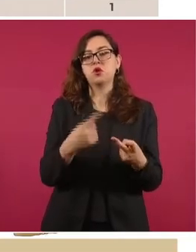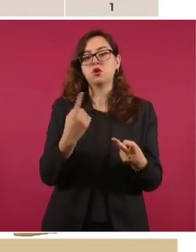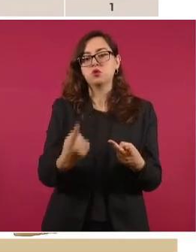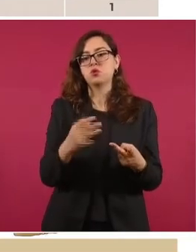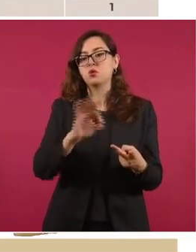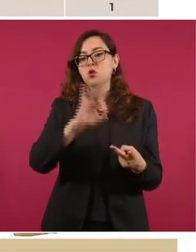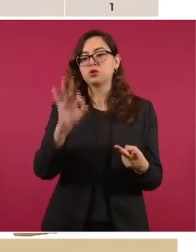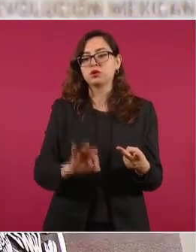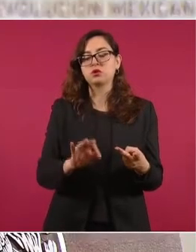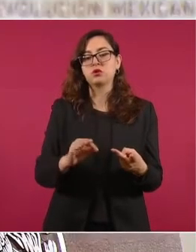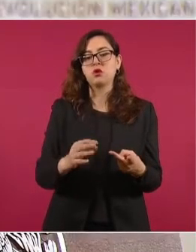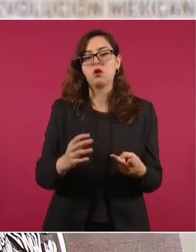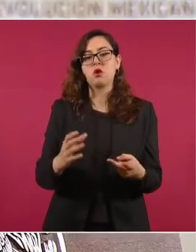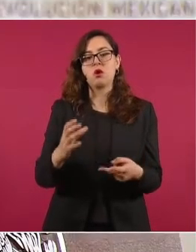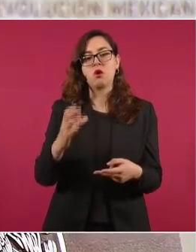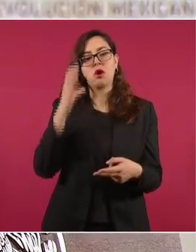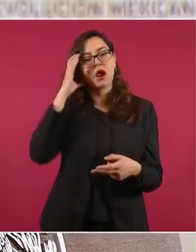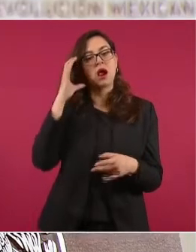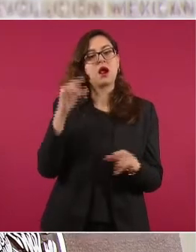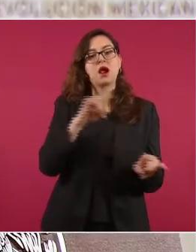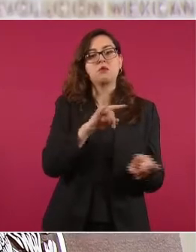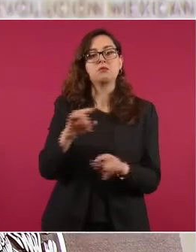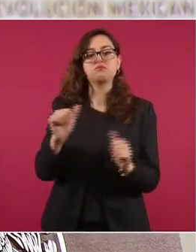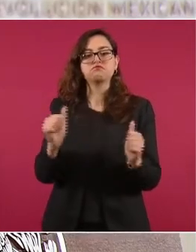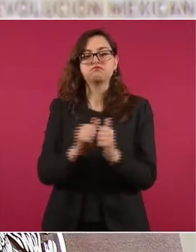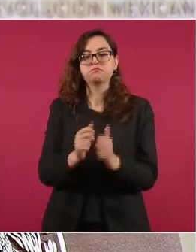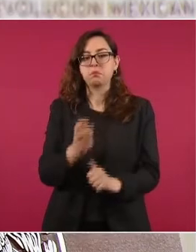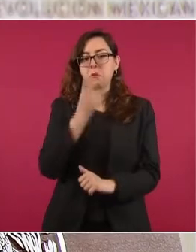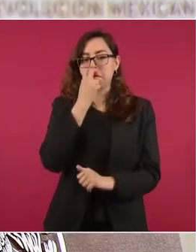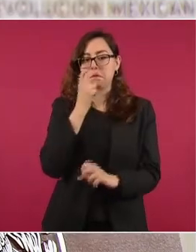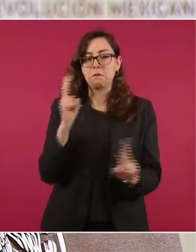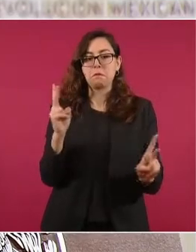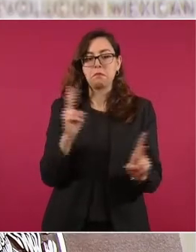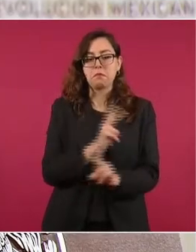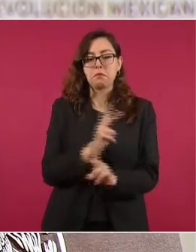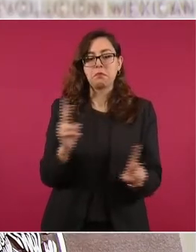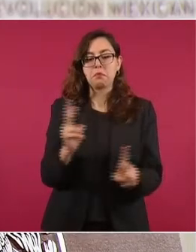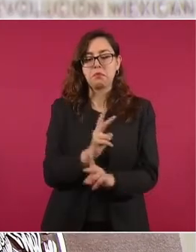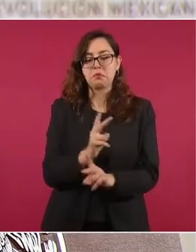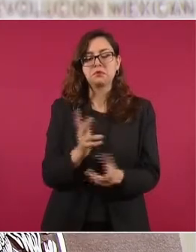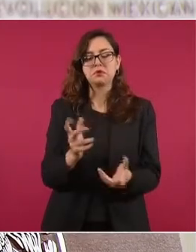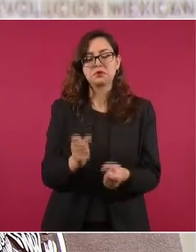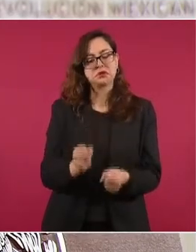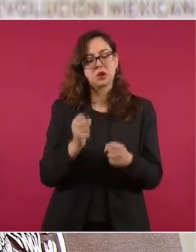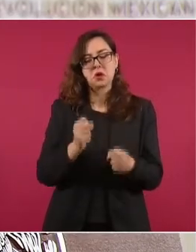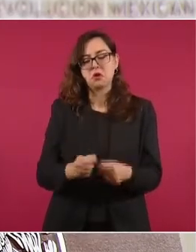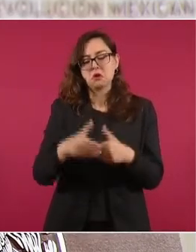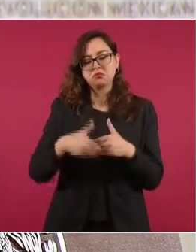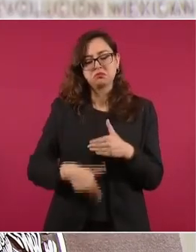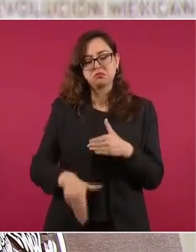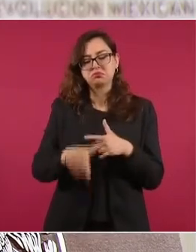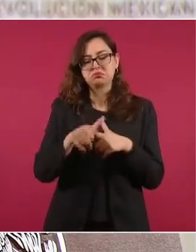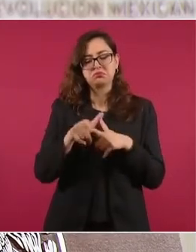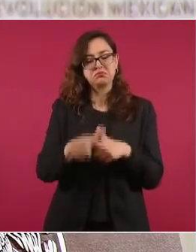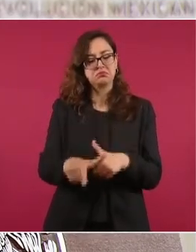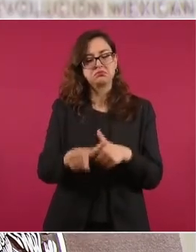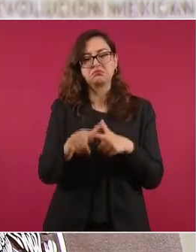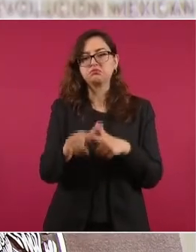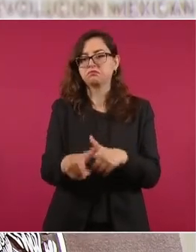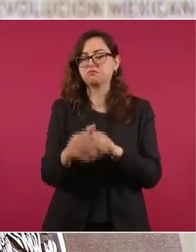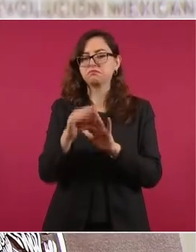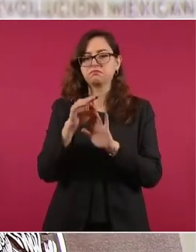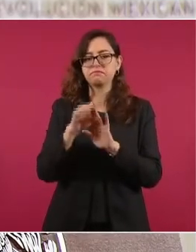a estar fluctuando seguramente así en estas cantidades mínimas durante varias semanas. Y el indicador más